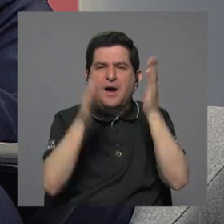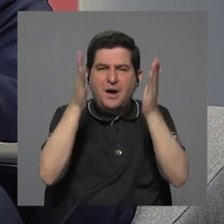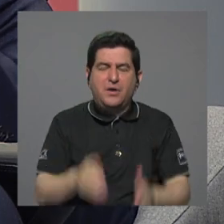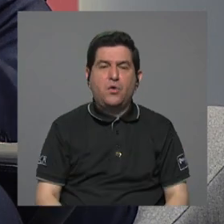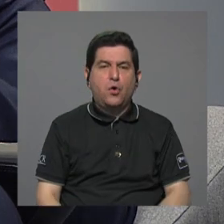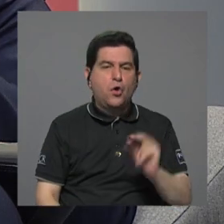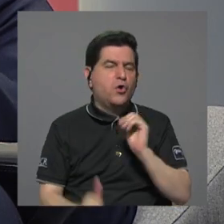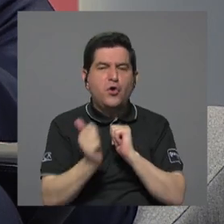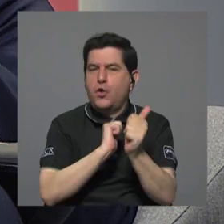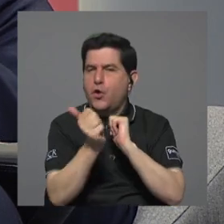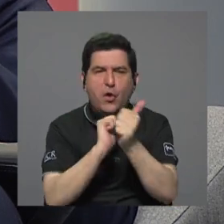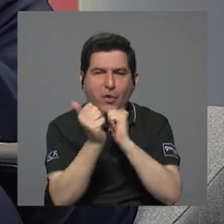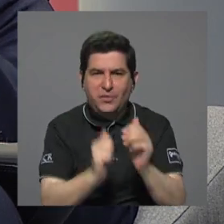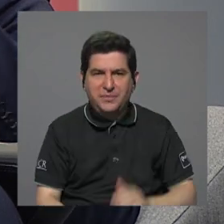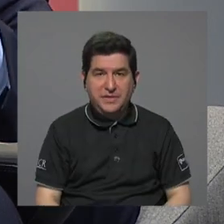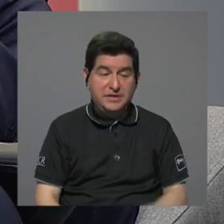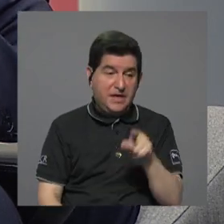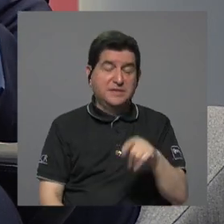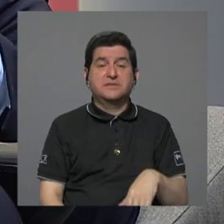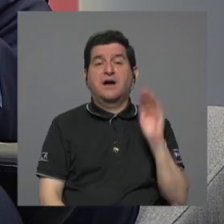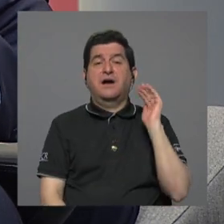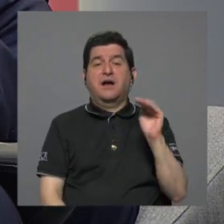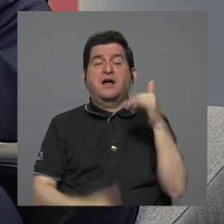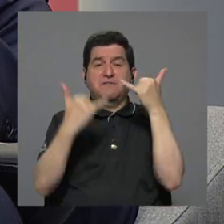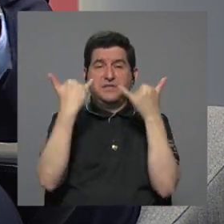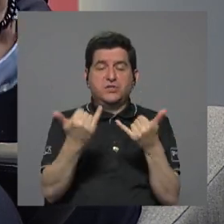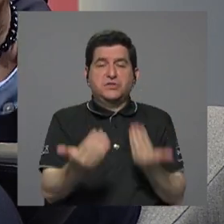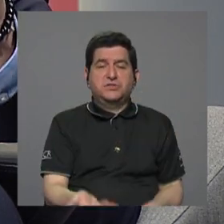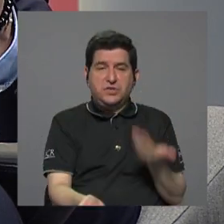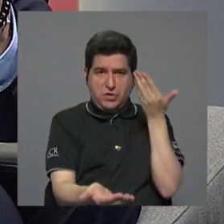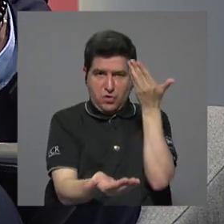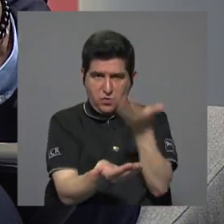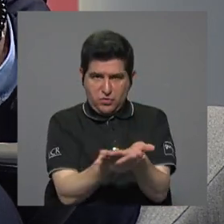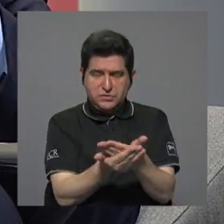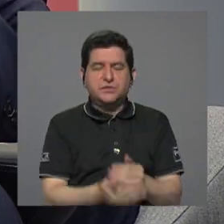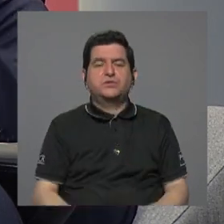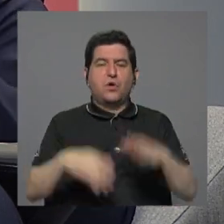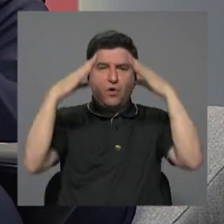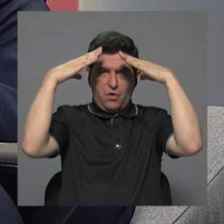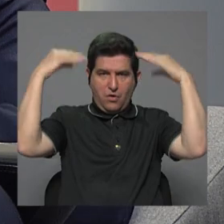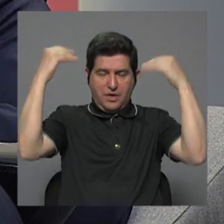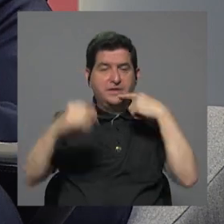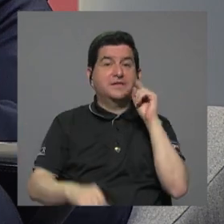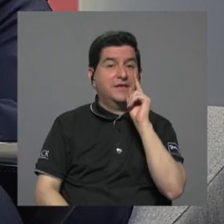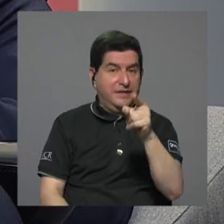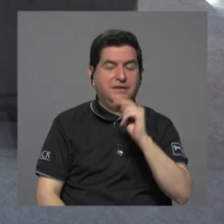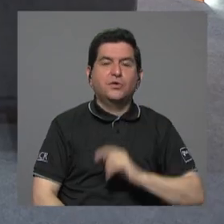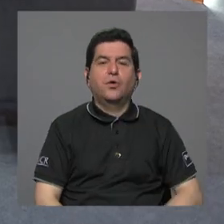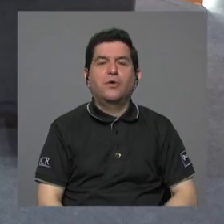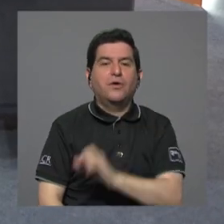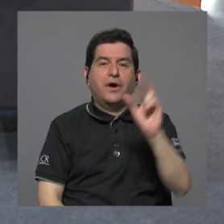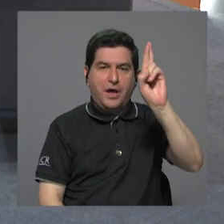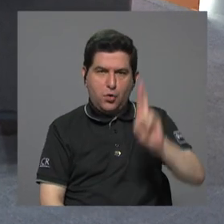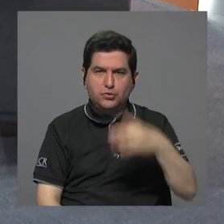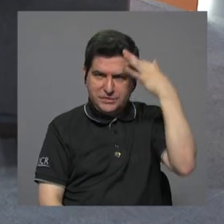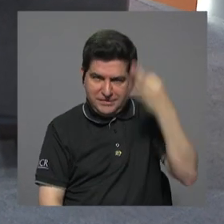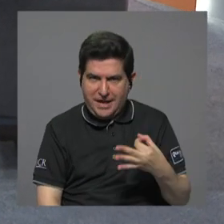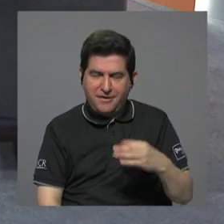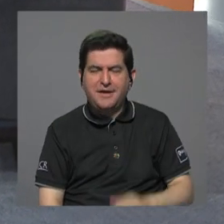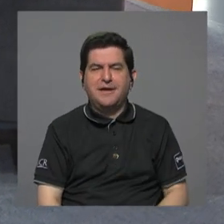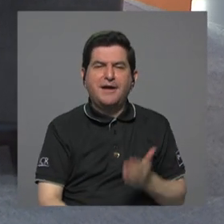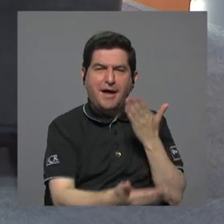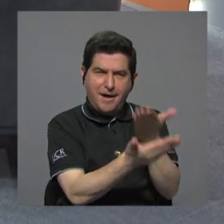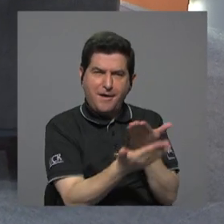ya no había competitividad. Y ese fue el aviso de que ya venía la concesión esta de Holanda que usted indica. En Costa Rica me parece a mí que las